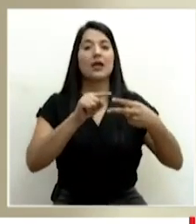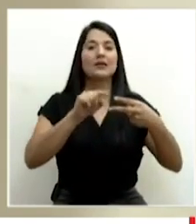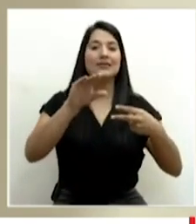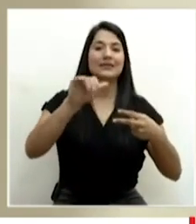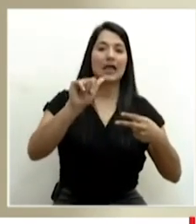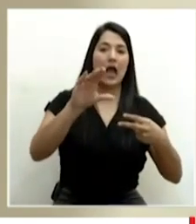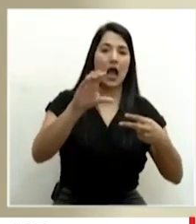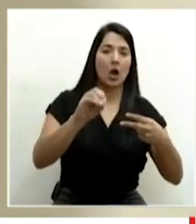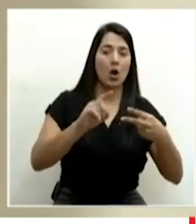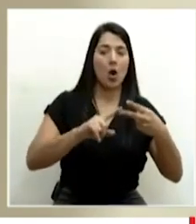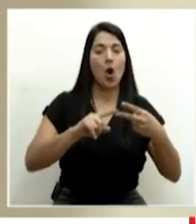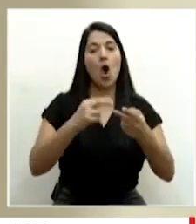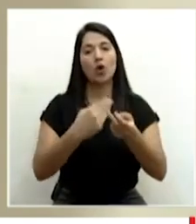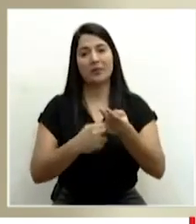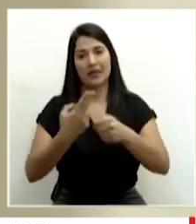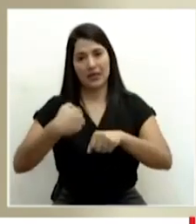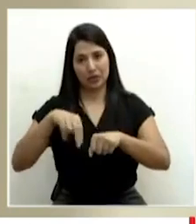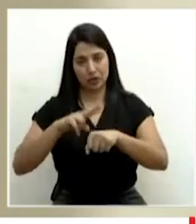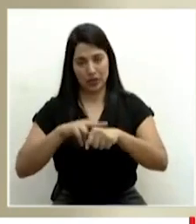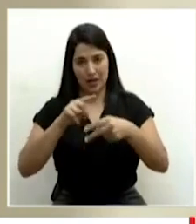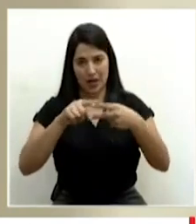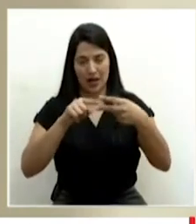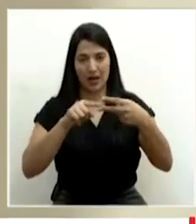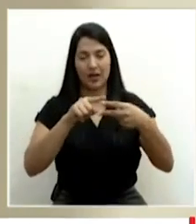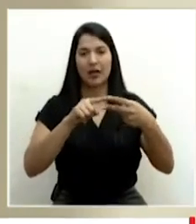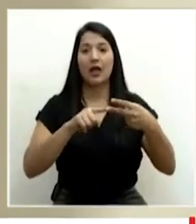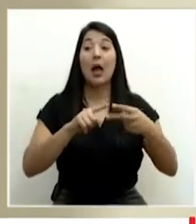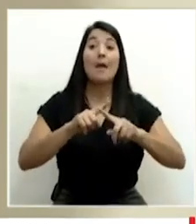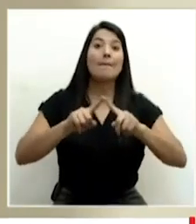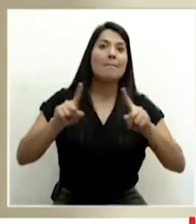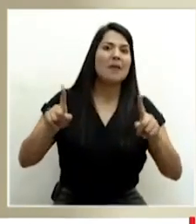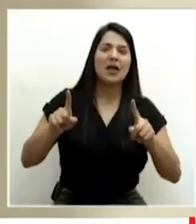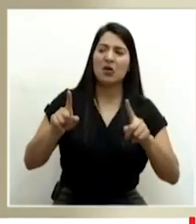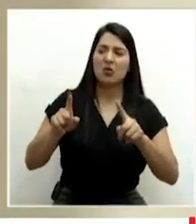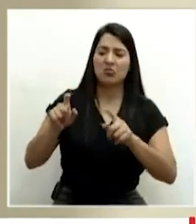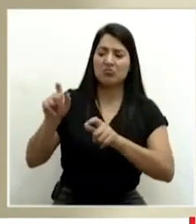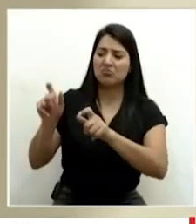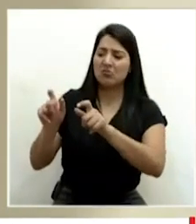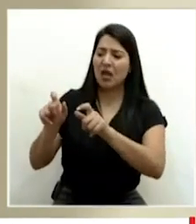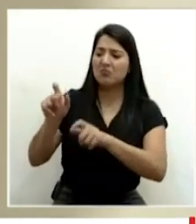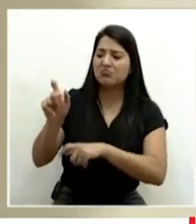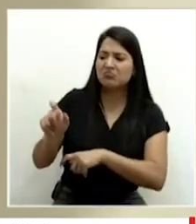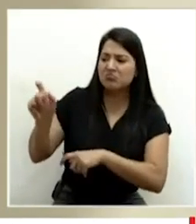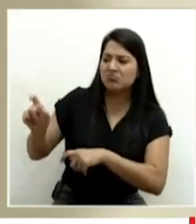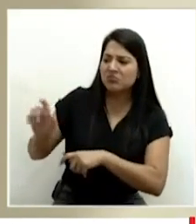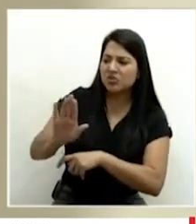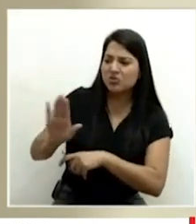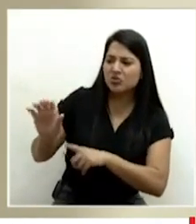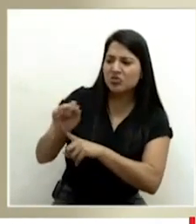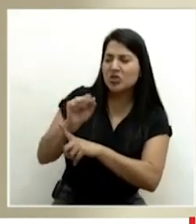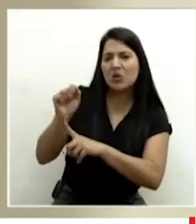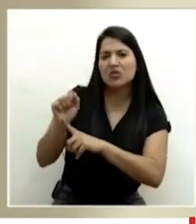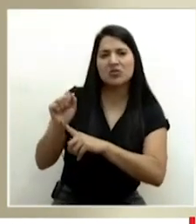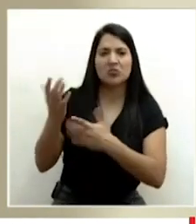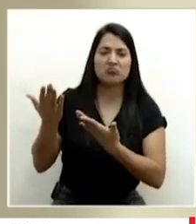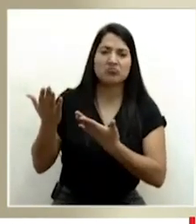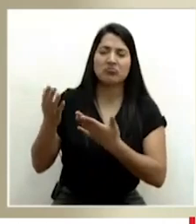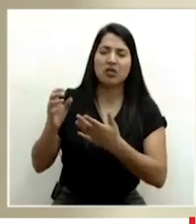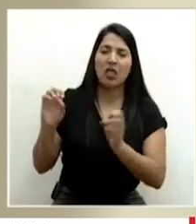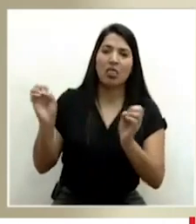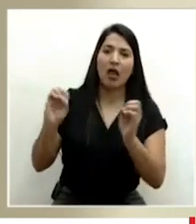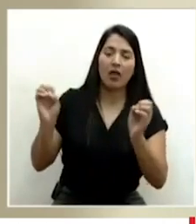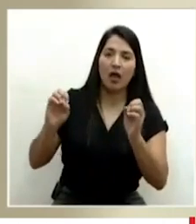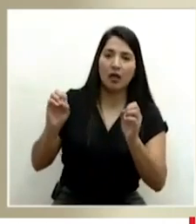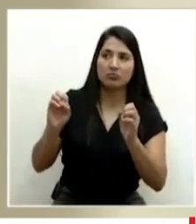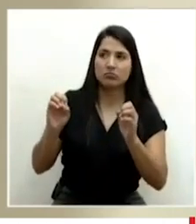las estadísticas varían de día a día. No hay nada llamativo que informar en este momento sobre el